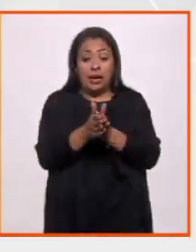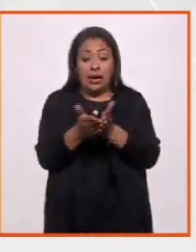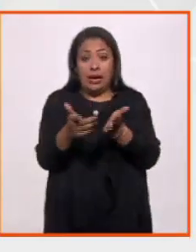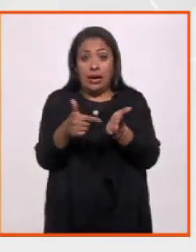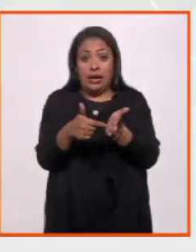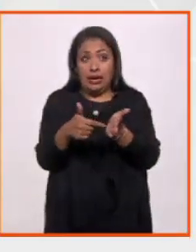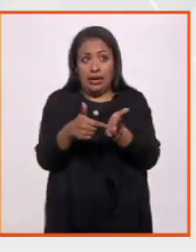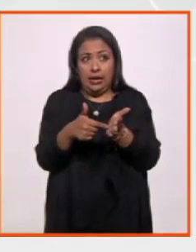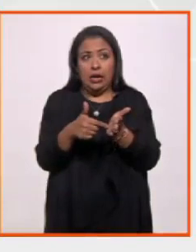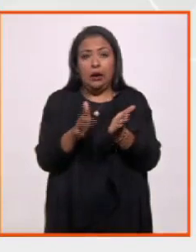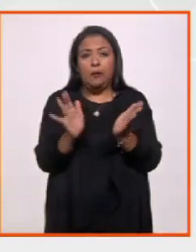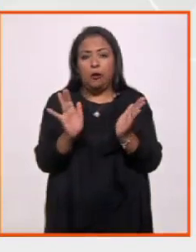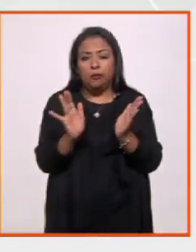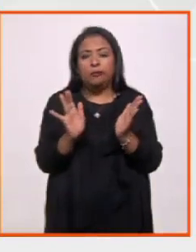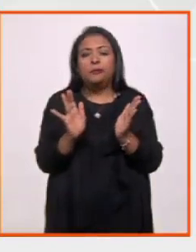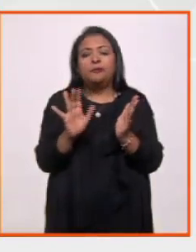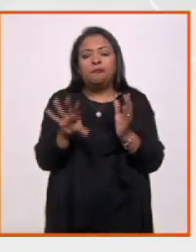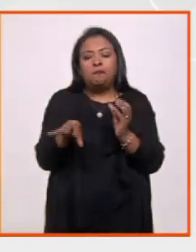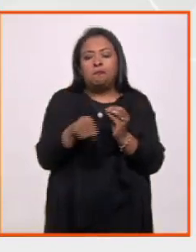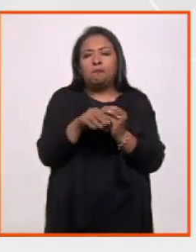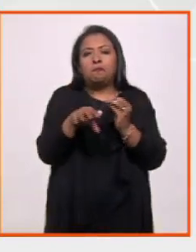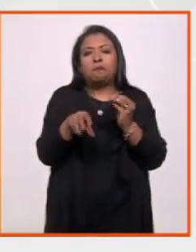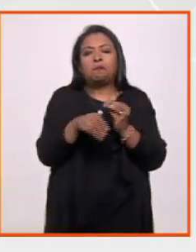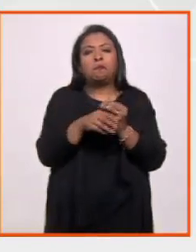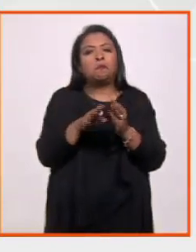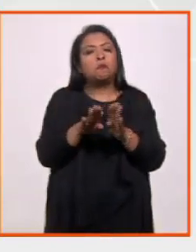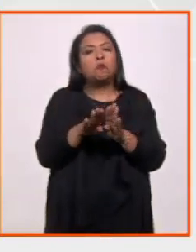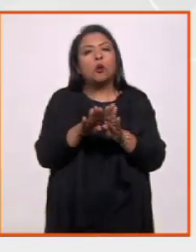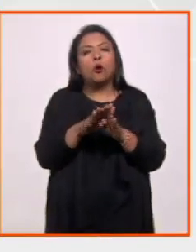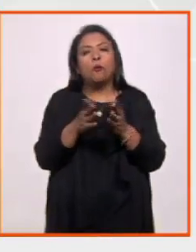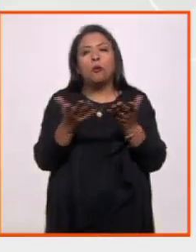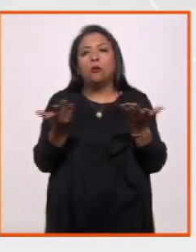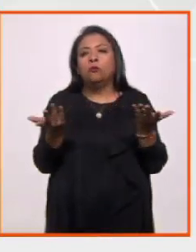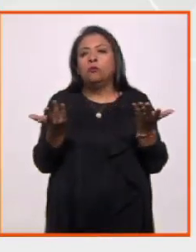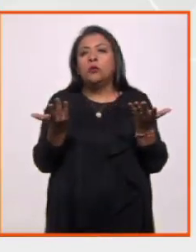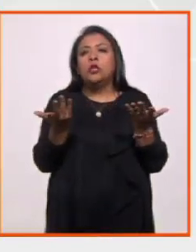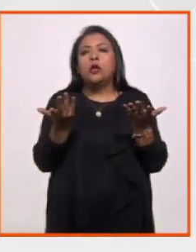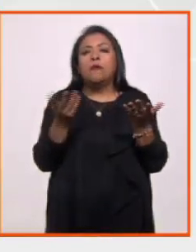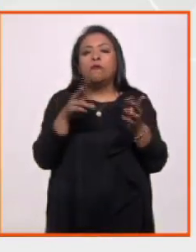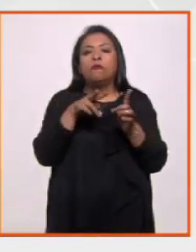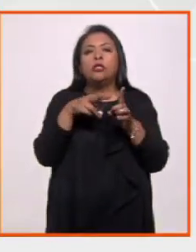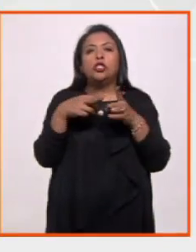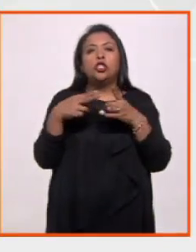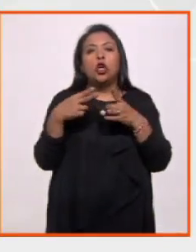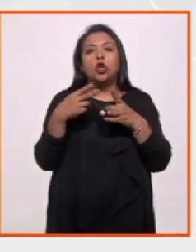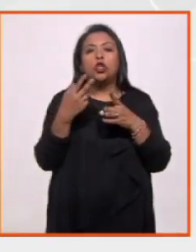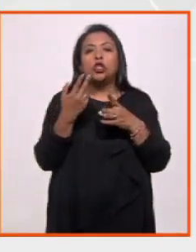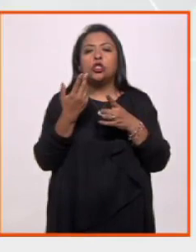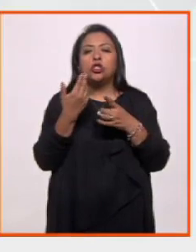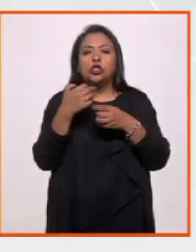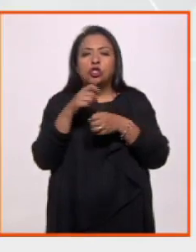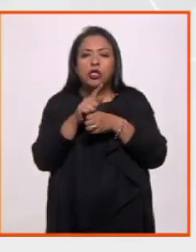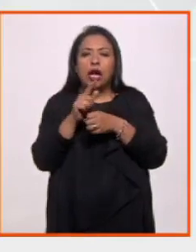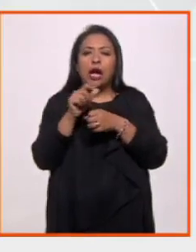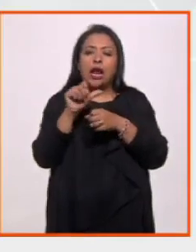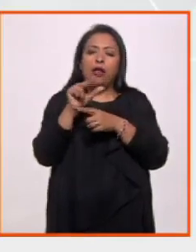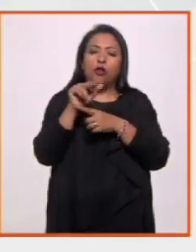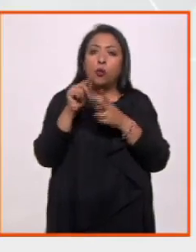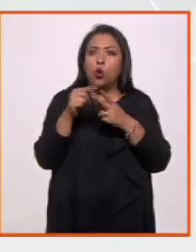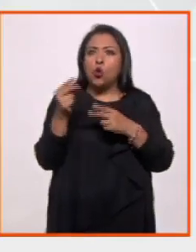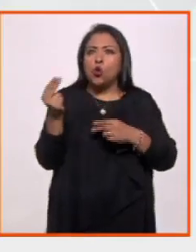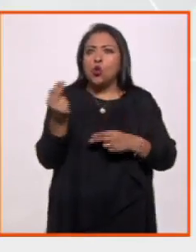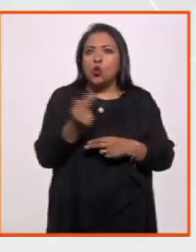construido como una socioantropología de urgencia. Es un libro que está hecho